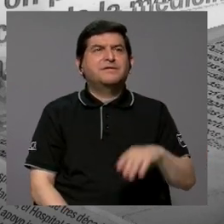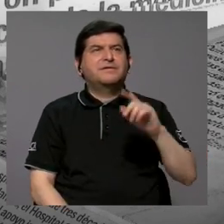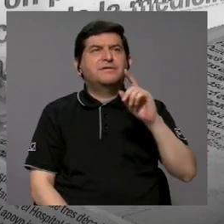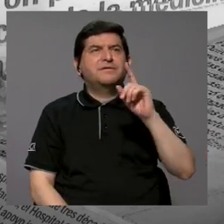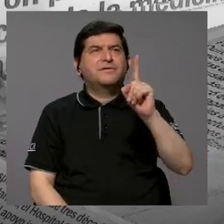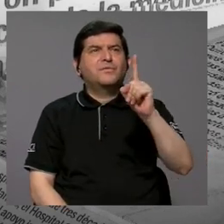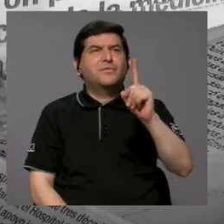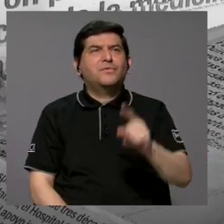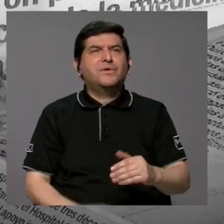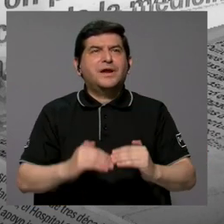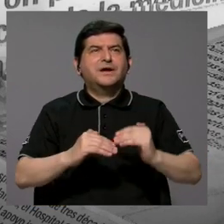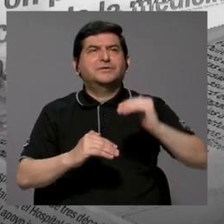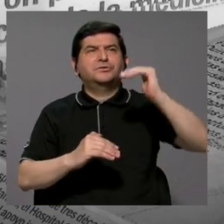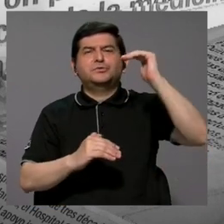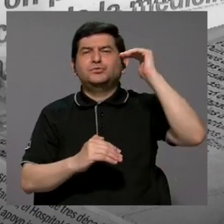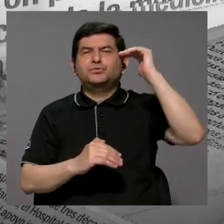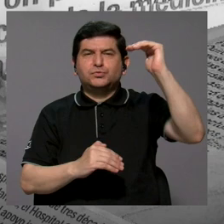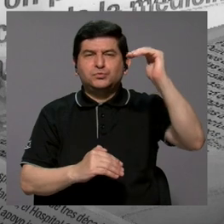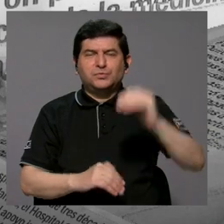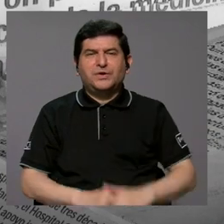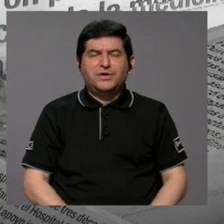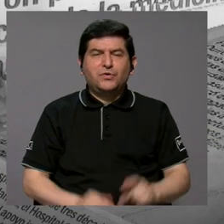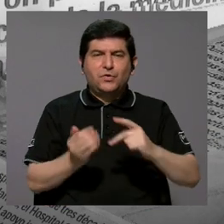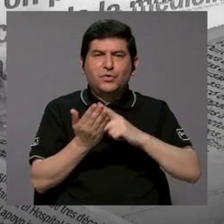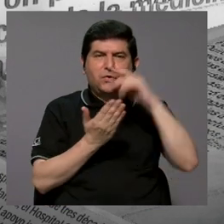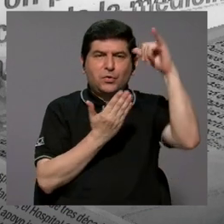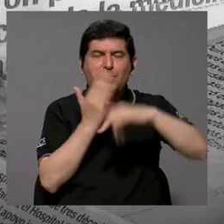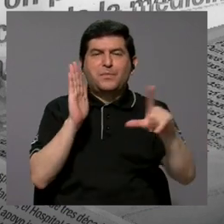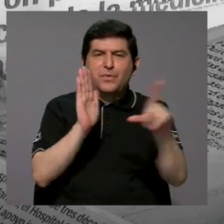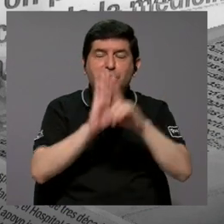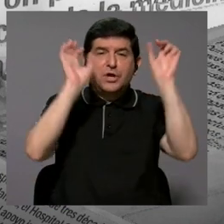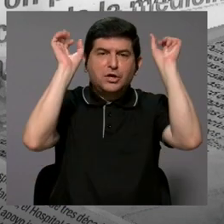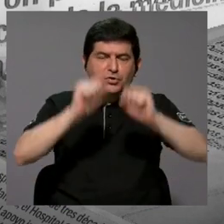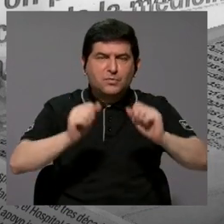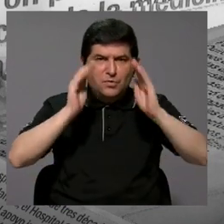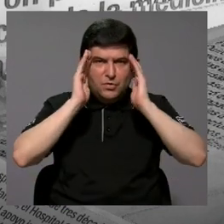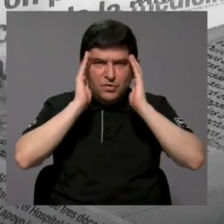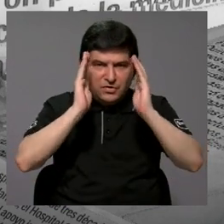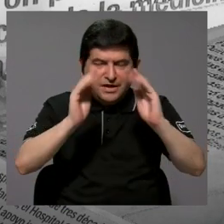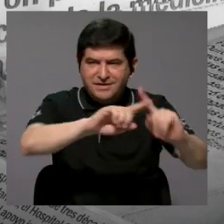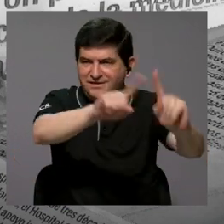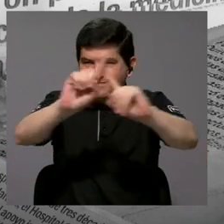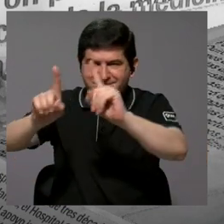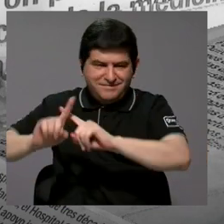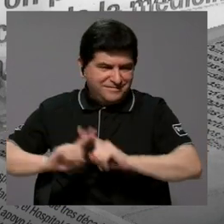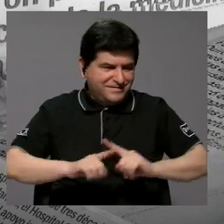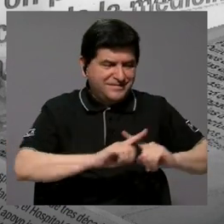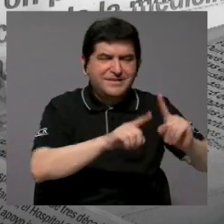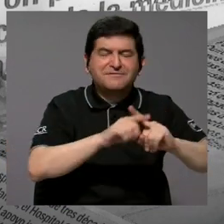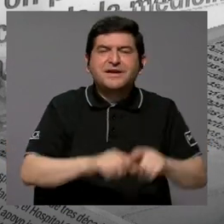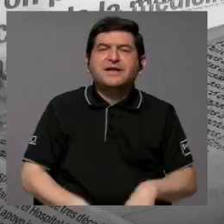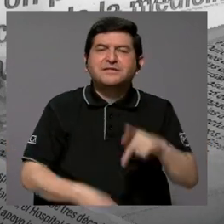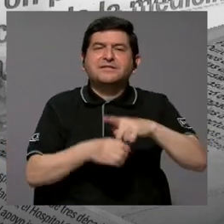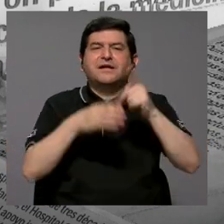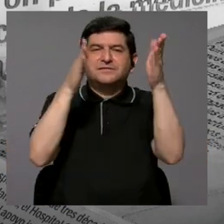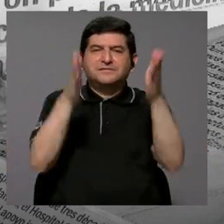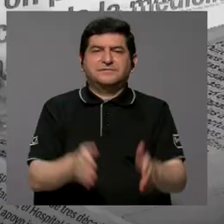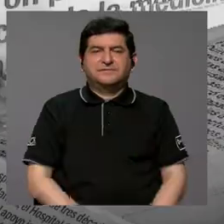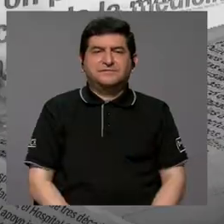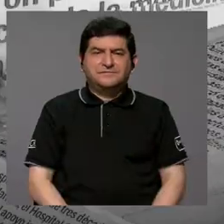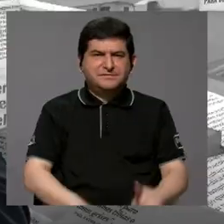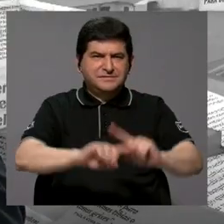mayor proyecto de ley donde puedan ser escuchadas las diferentes voces.